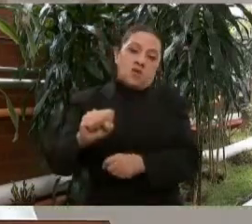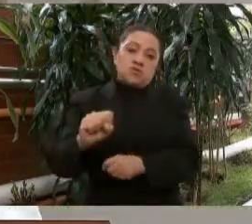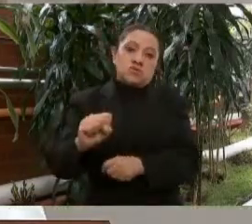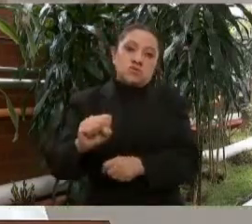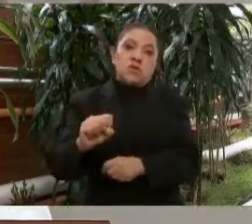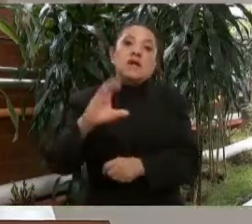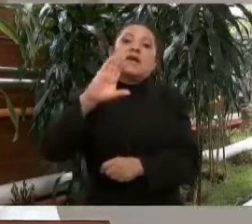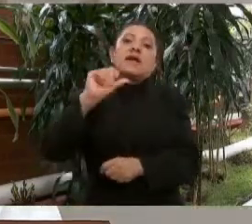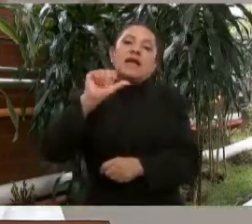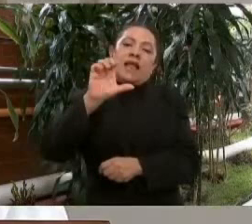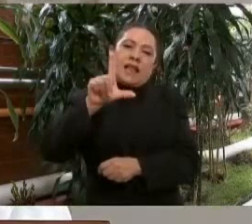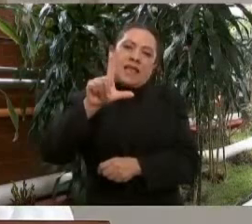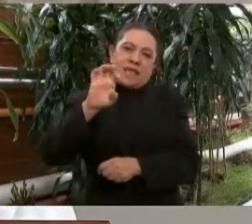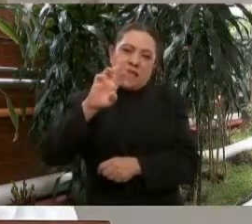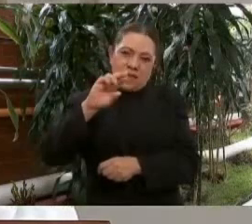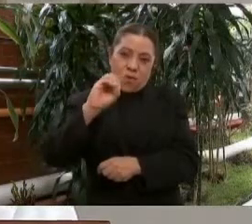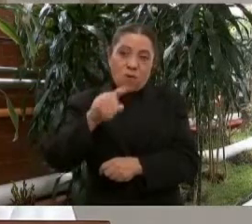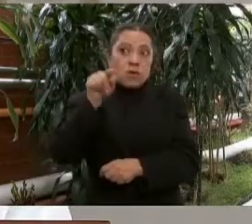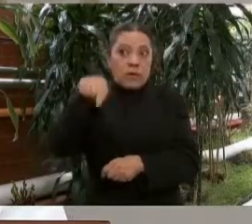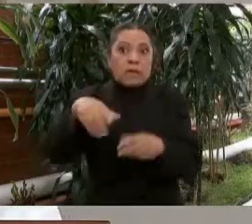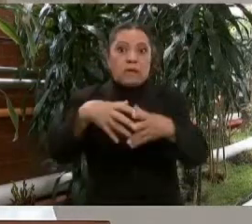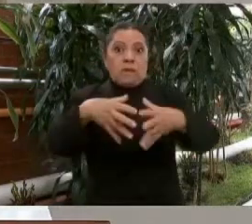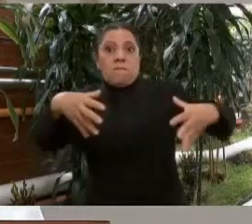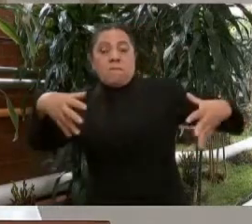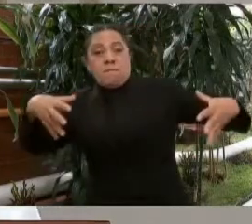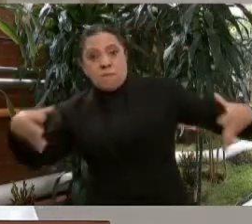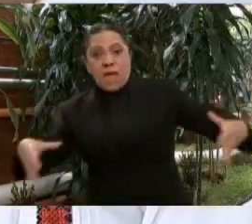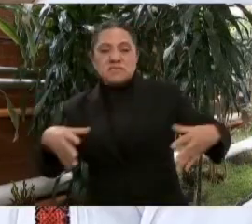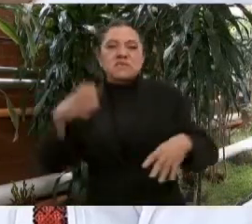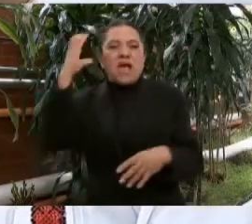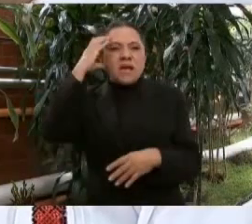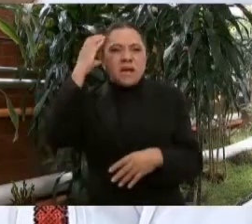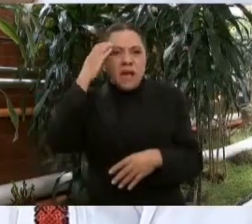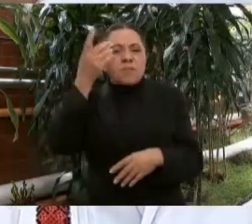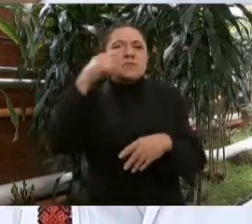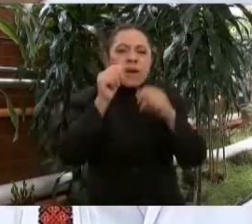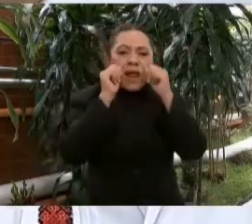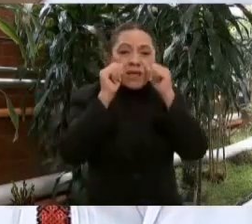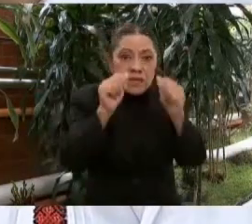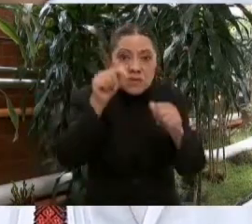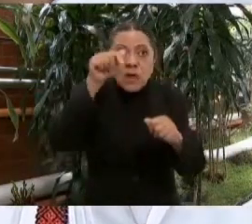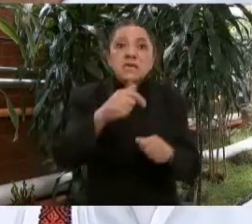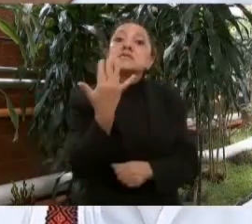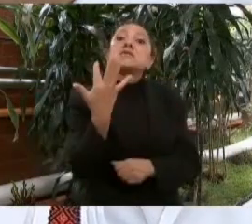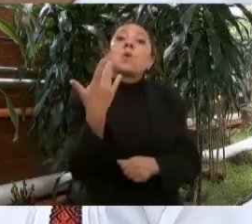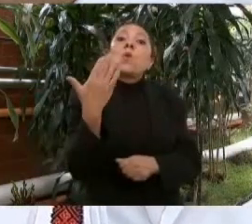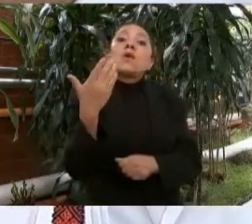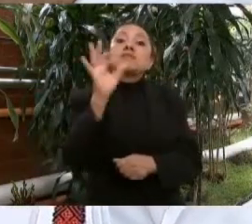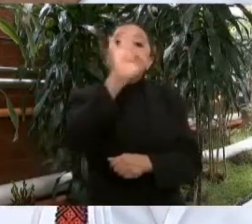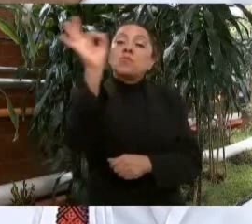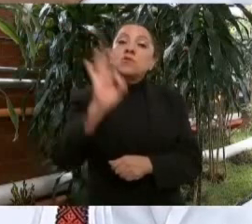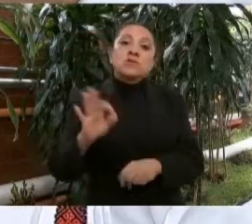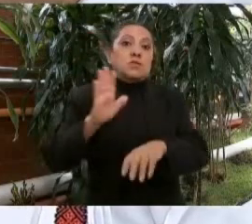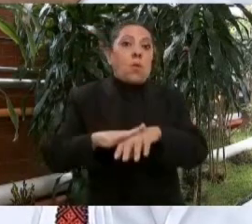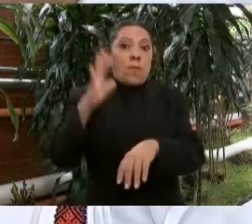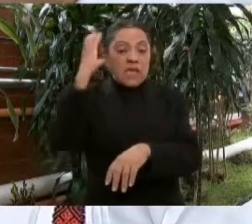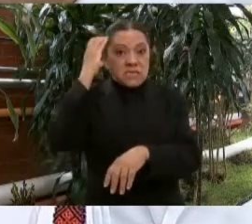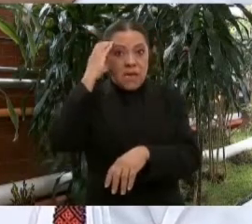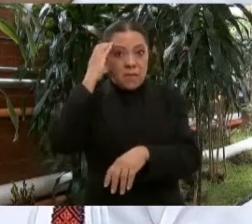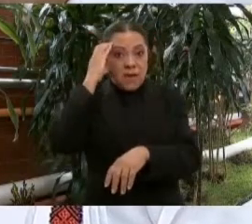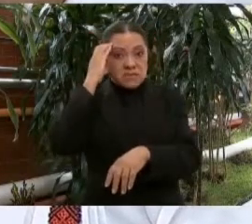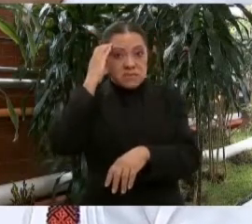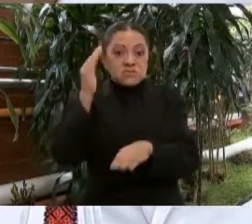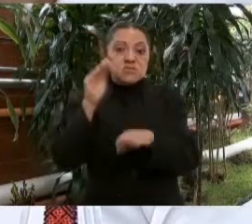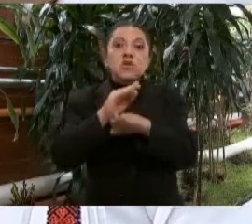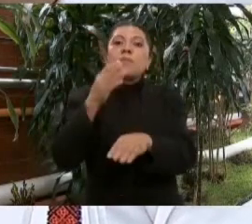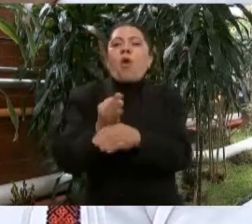camas sensables disponibles en la zona metropolitana de Cuernavaca en 50% respecto de las que actualmente tiene